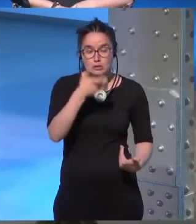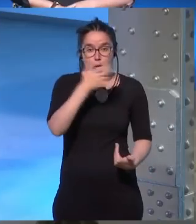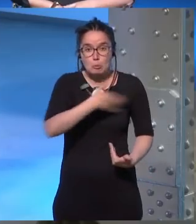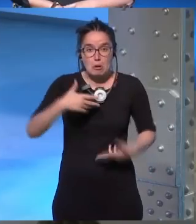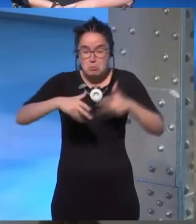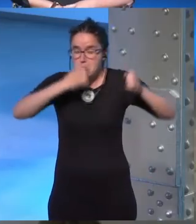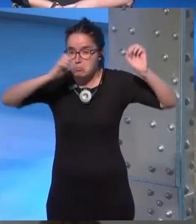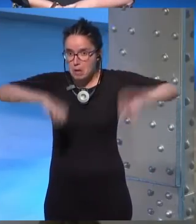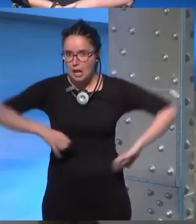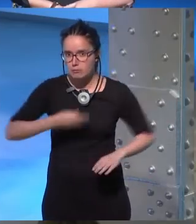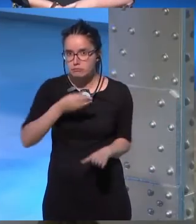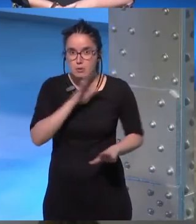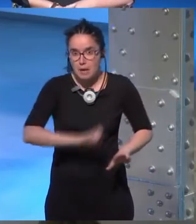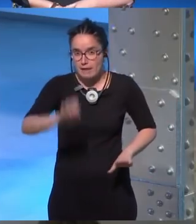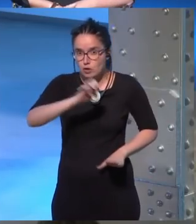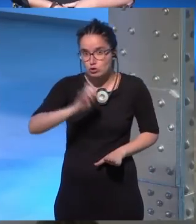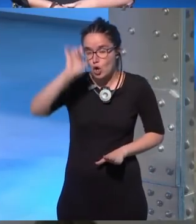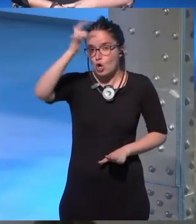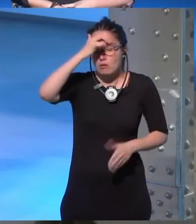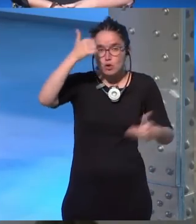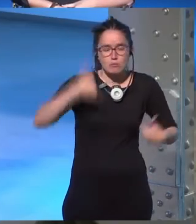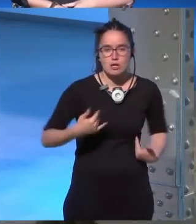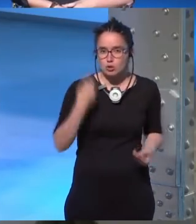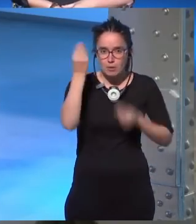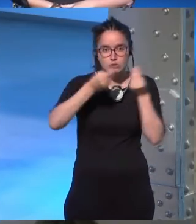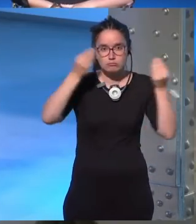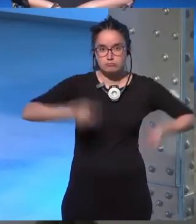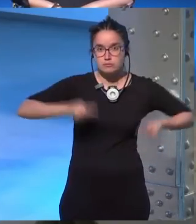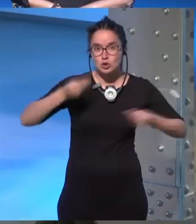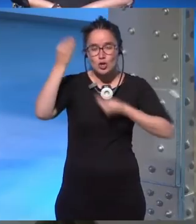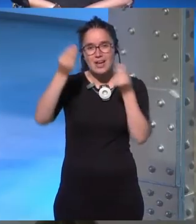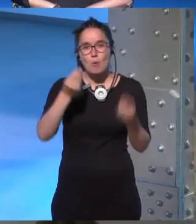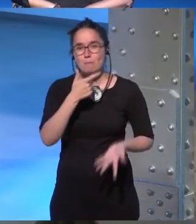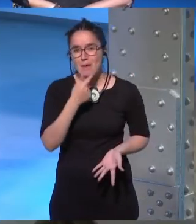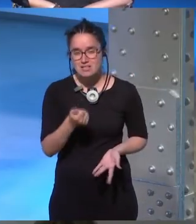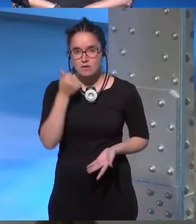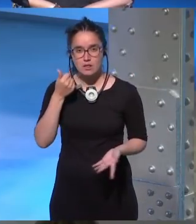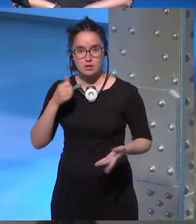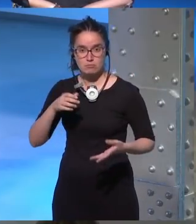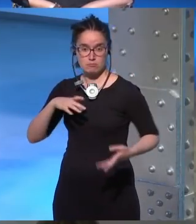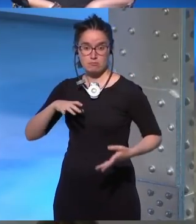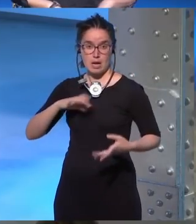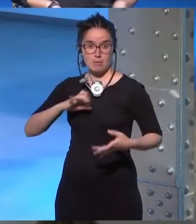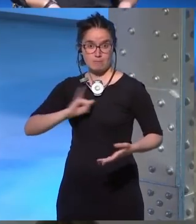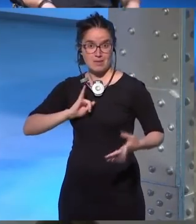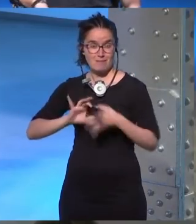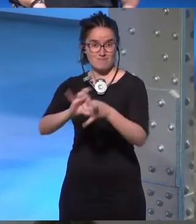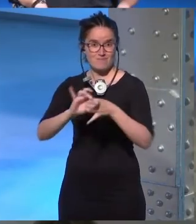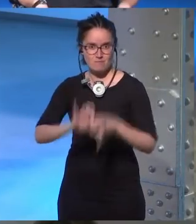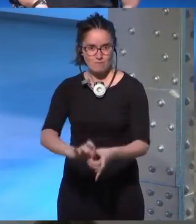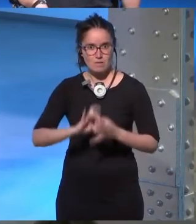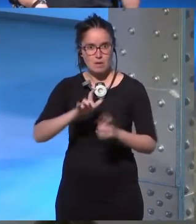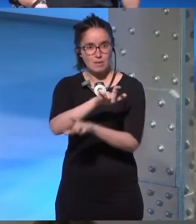quieras a mi me parecía fascinante el concepto de que fueran humanas y me parecía que era más fácil identificarte con ellas para mucha gente